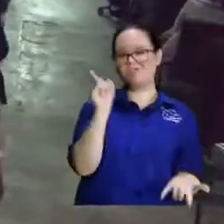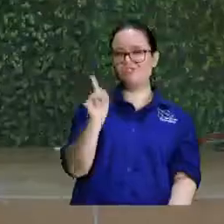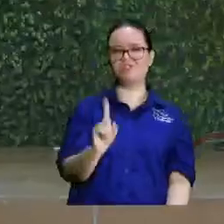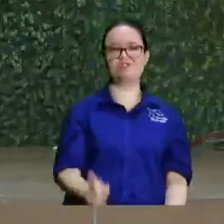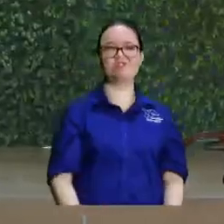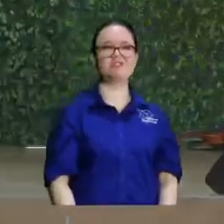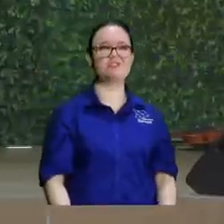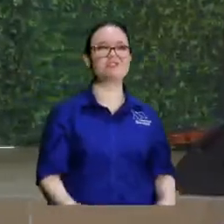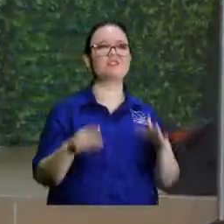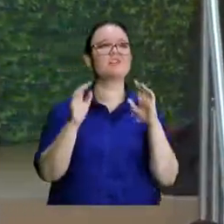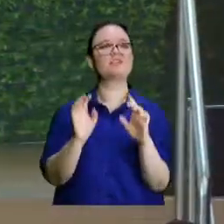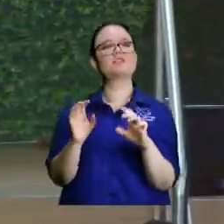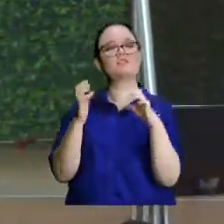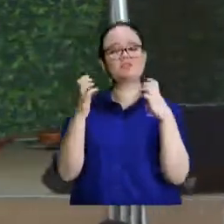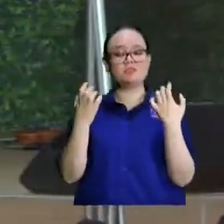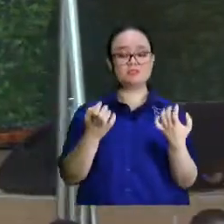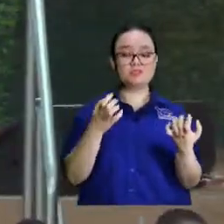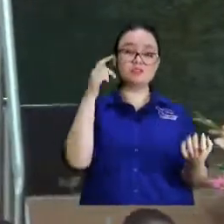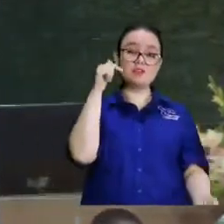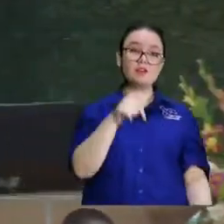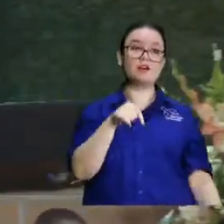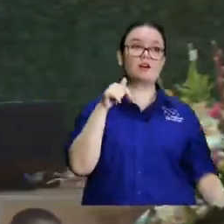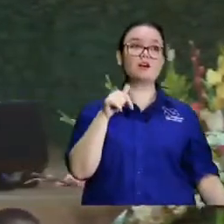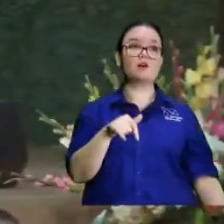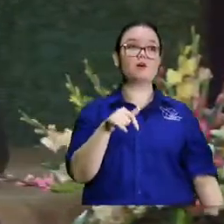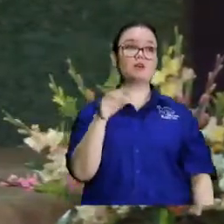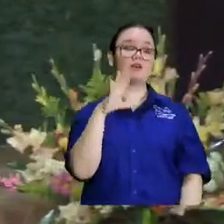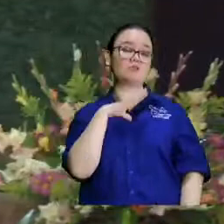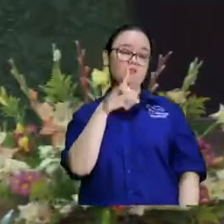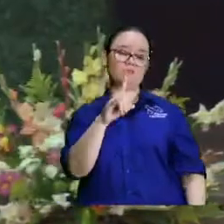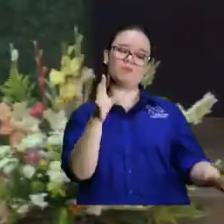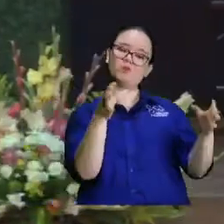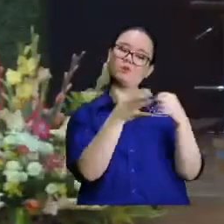entonces ahora resulta que están los reptilianos